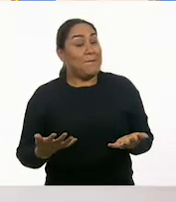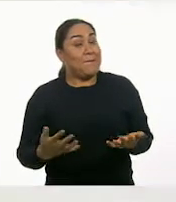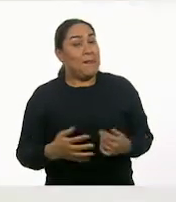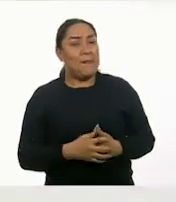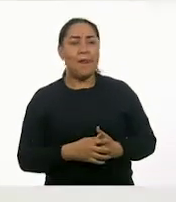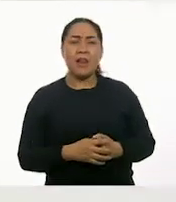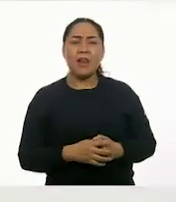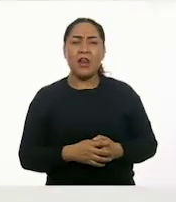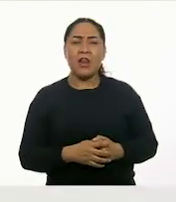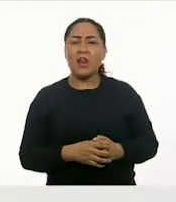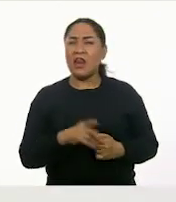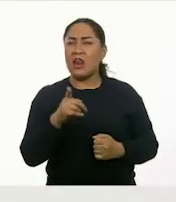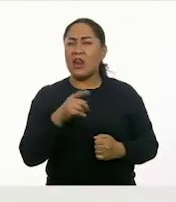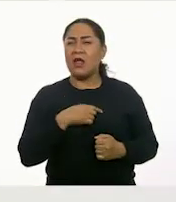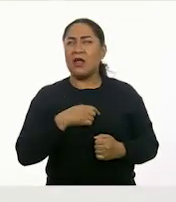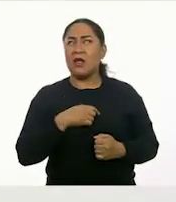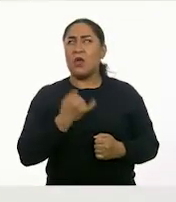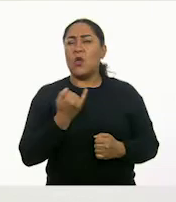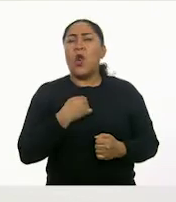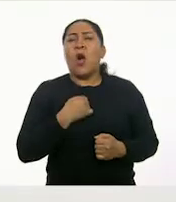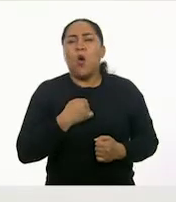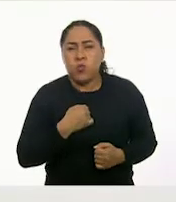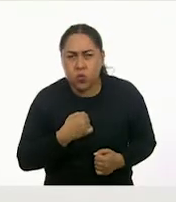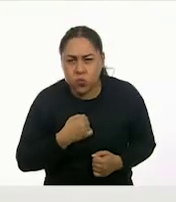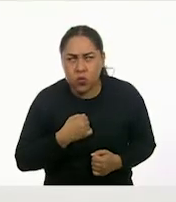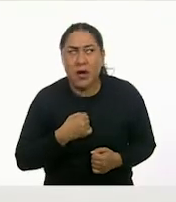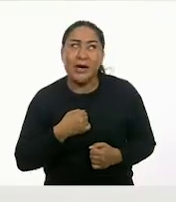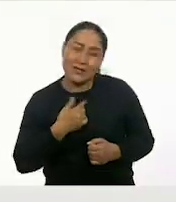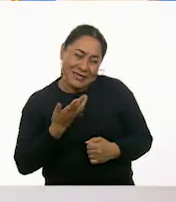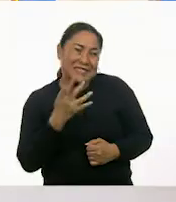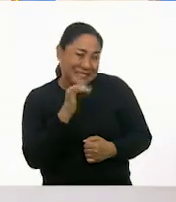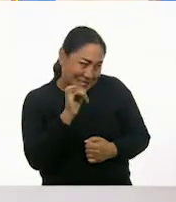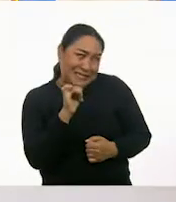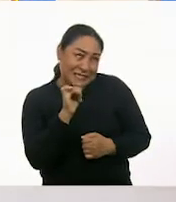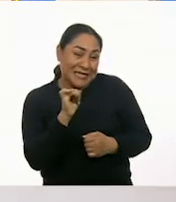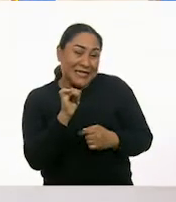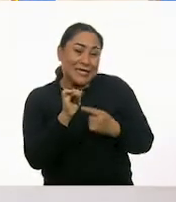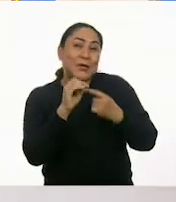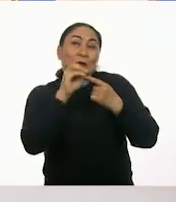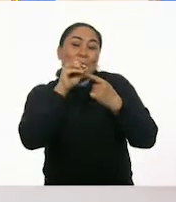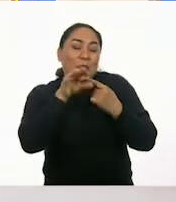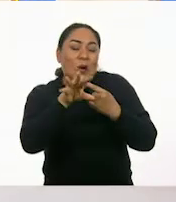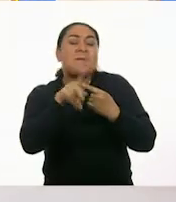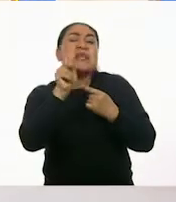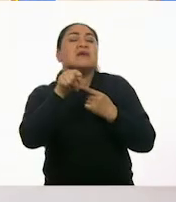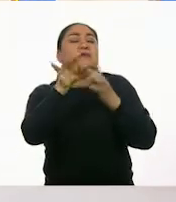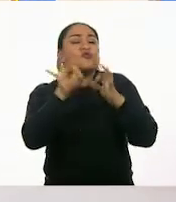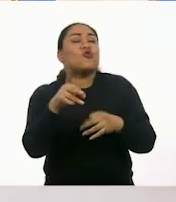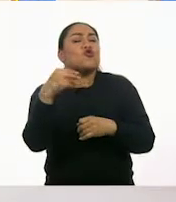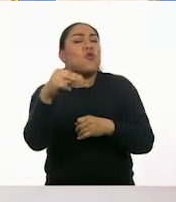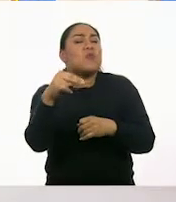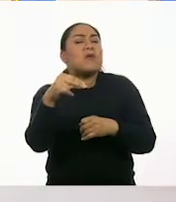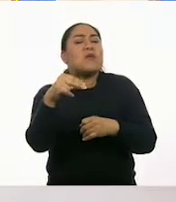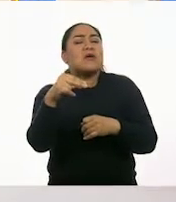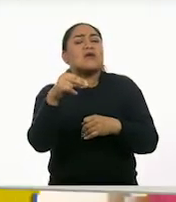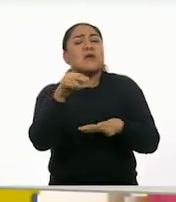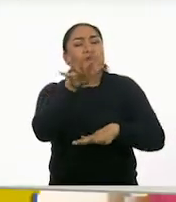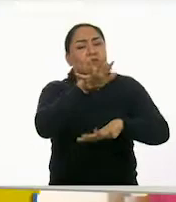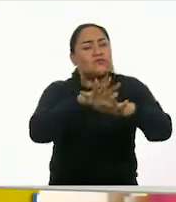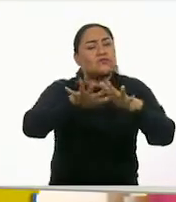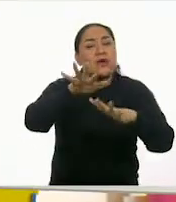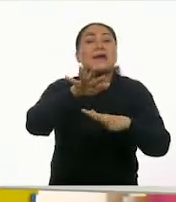¿Está soplando? Sí, pero este tiene un nombre cuando se junta mucho...